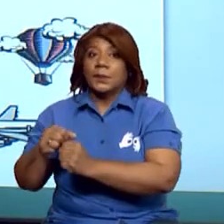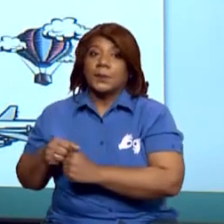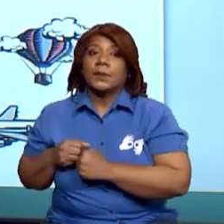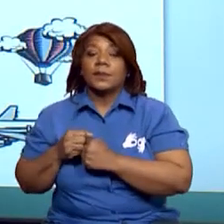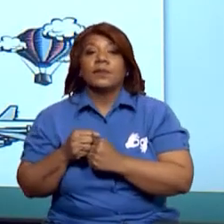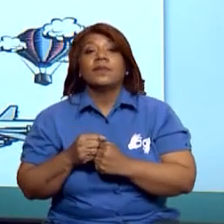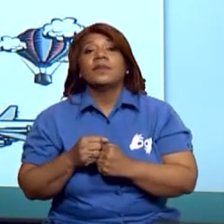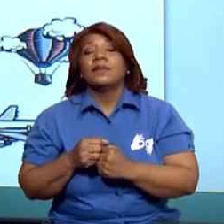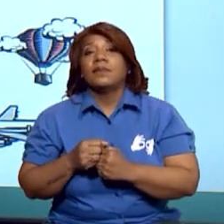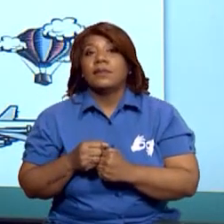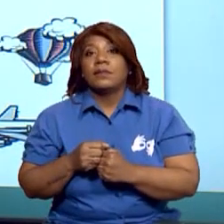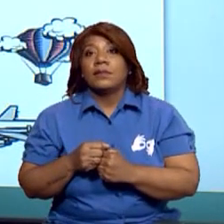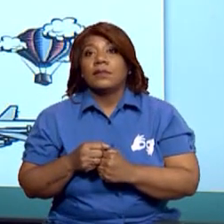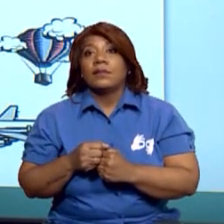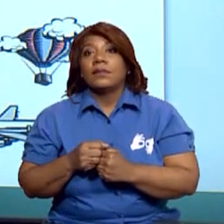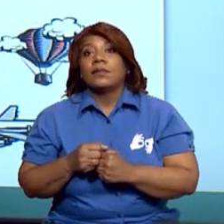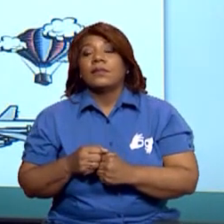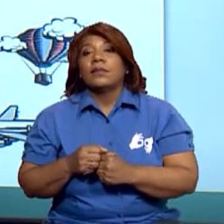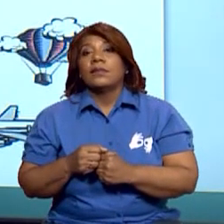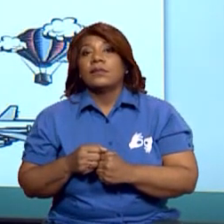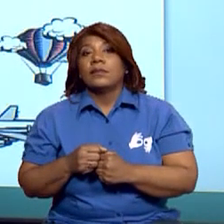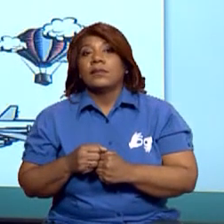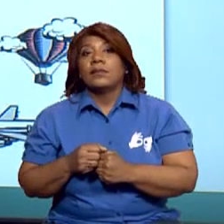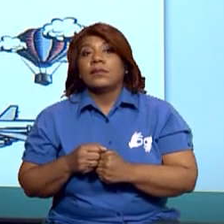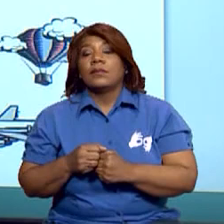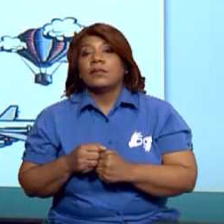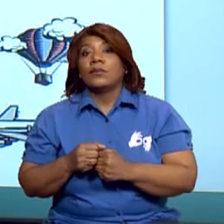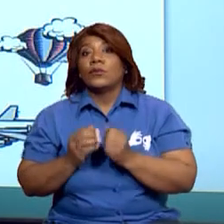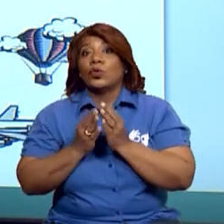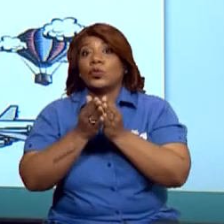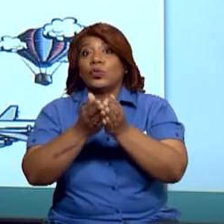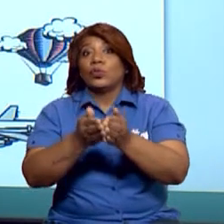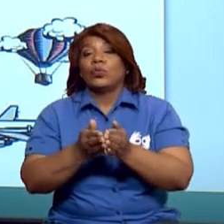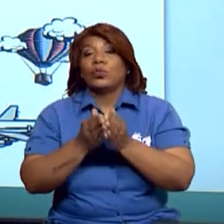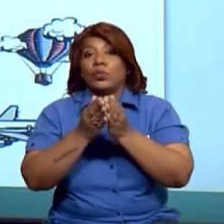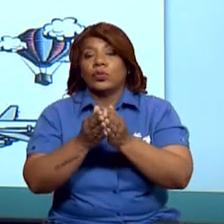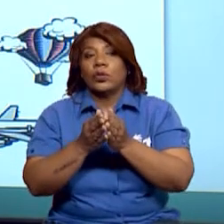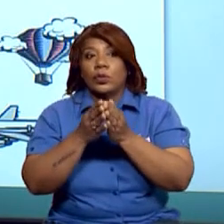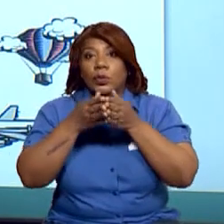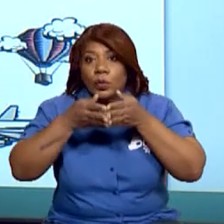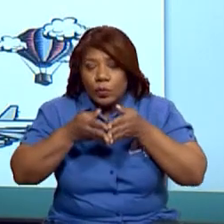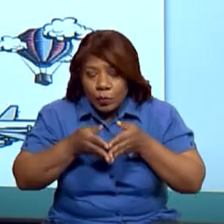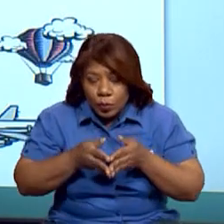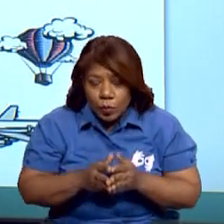Tenemos también un velero, un submarino, tenemos bicicleta.